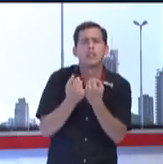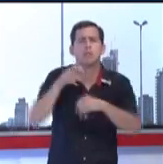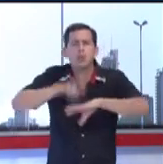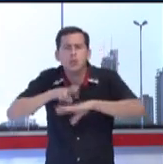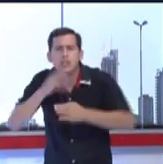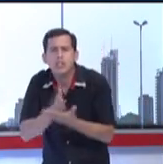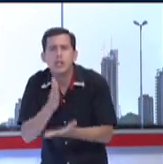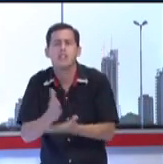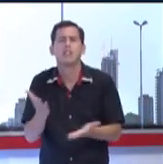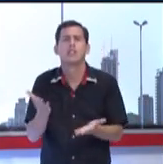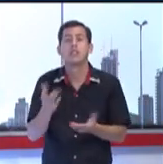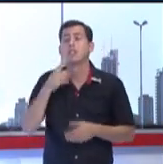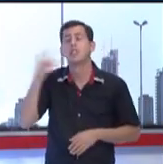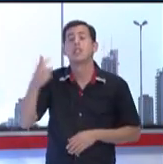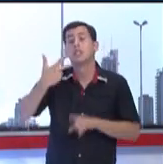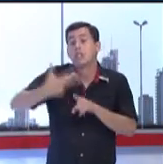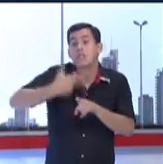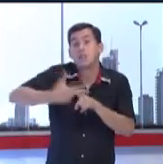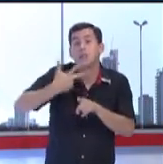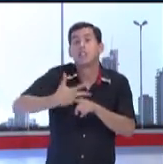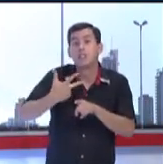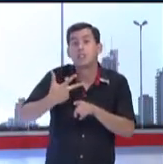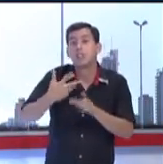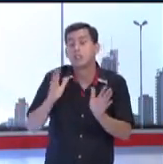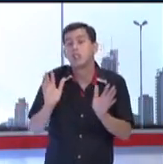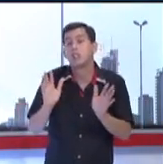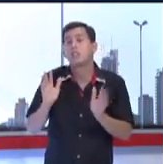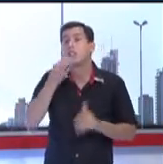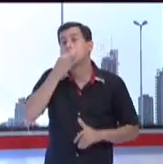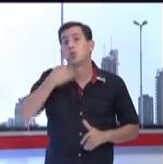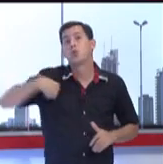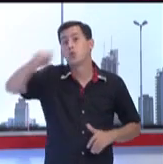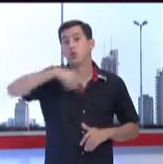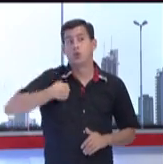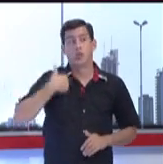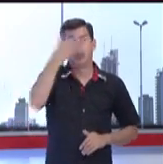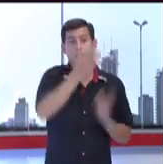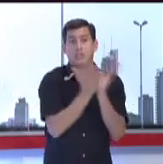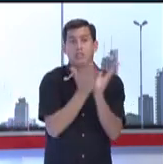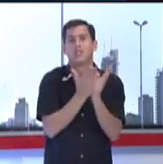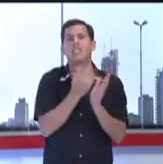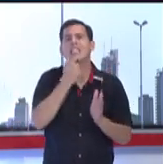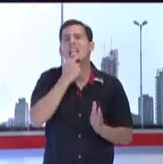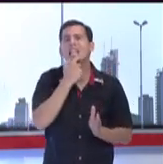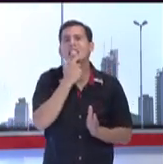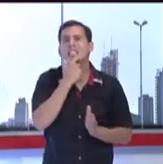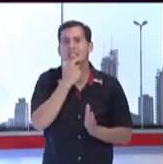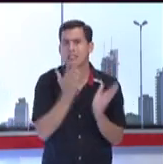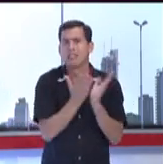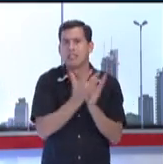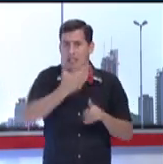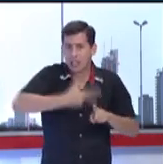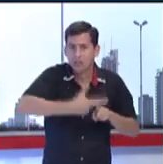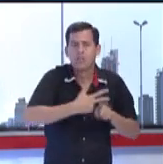Por supuesto que si tres meses nos vamos a estudiar inglés y estudiamos tres meses inglés,